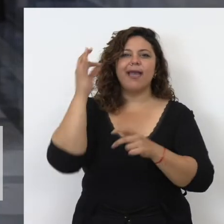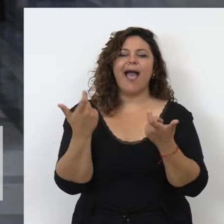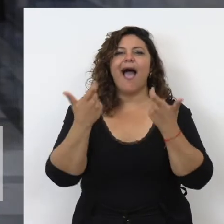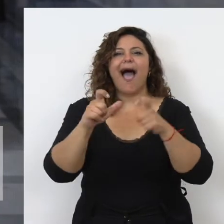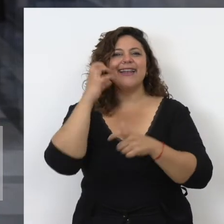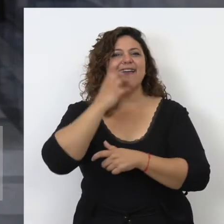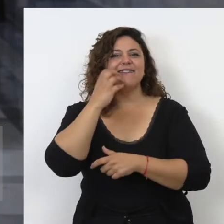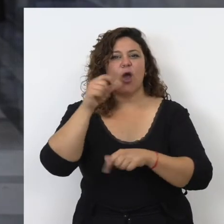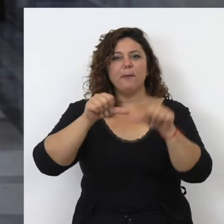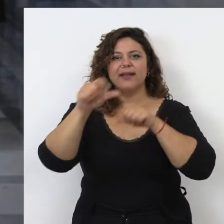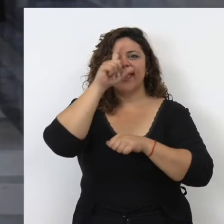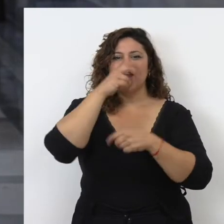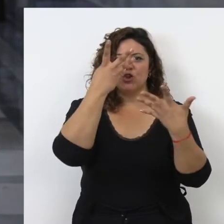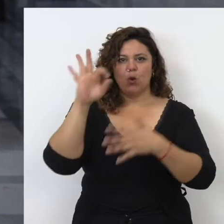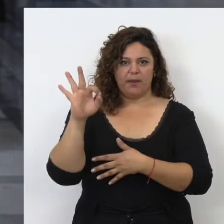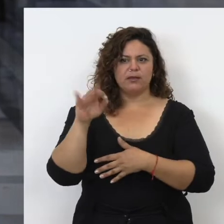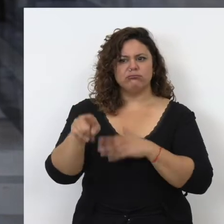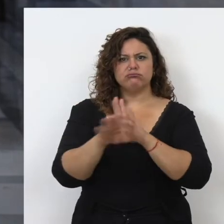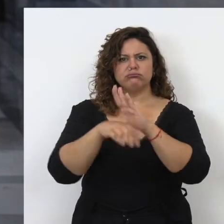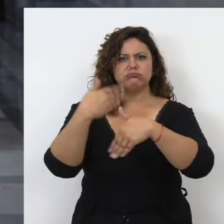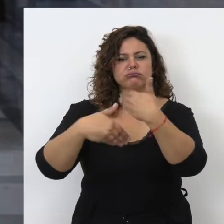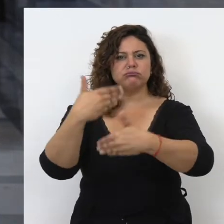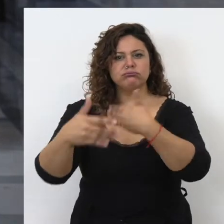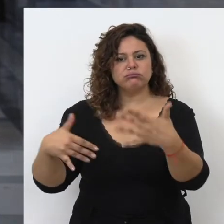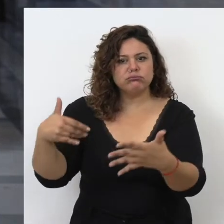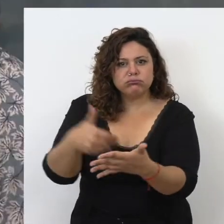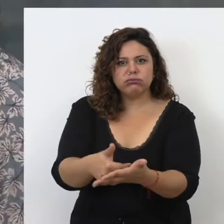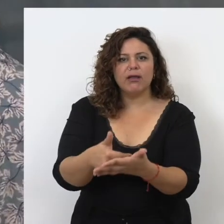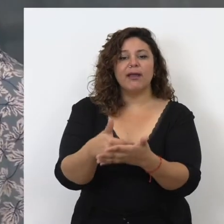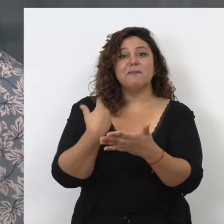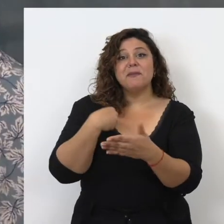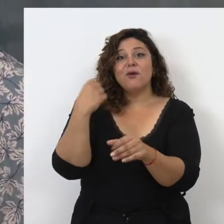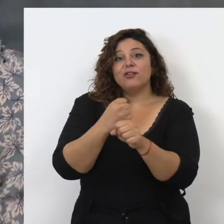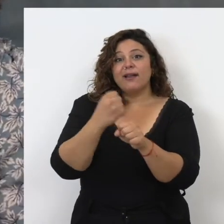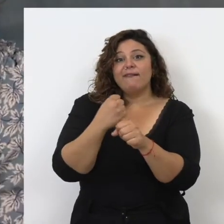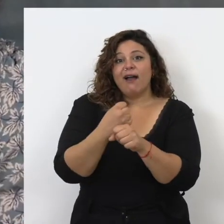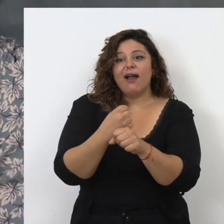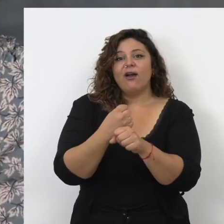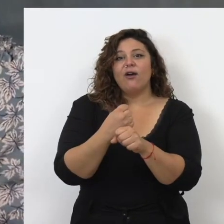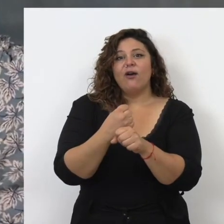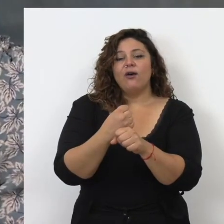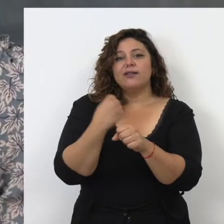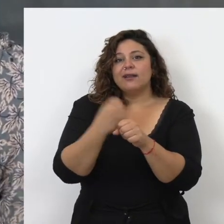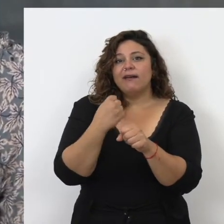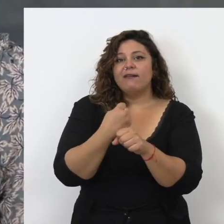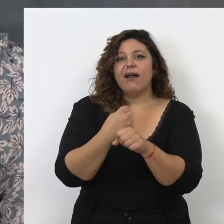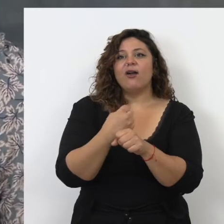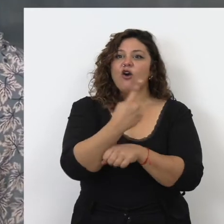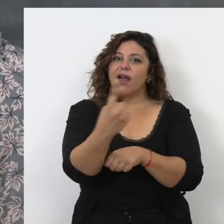investigadoras del área de hebreos desde los años 90. tenido continuidad como lo ha tenido el trabajo que hacemos cada uno